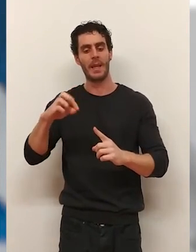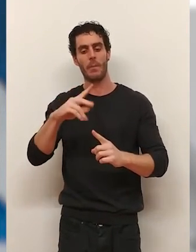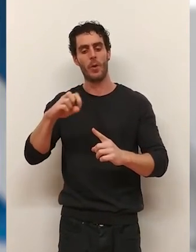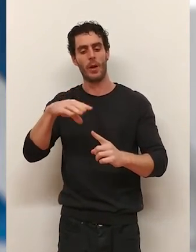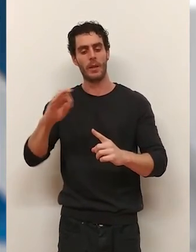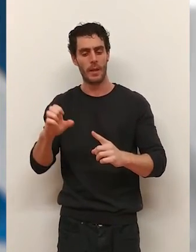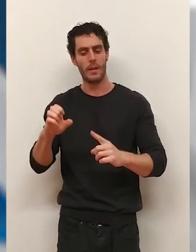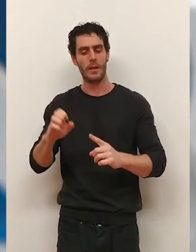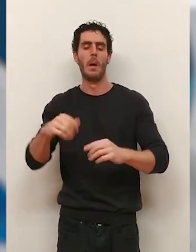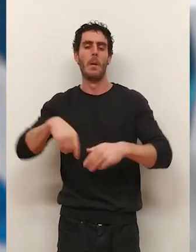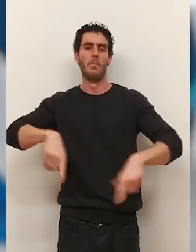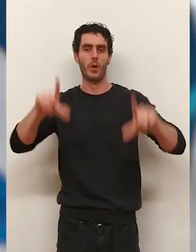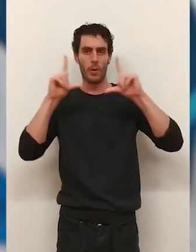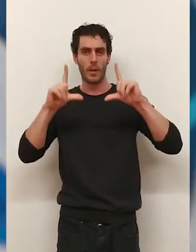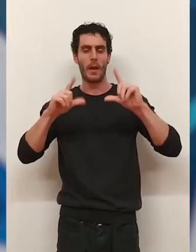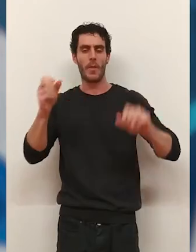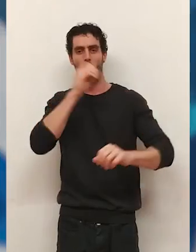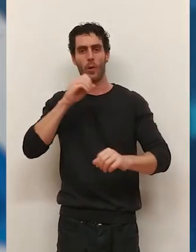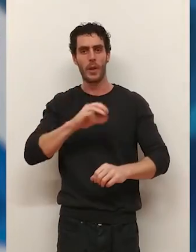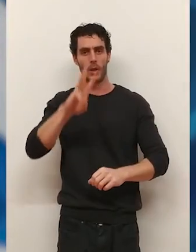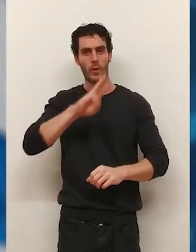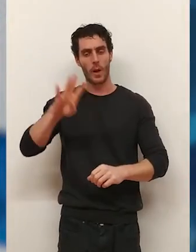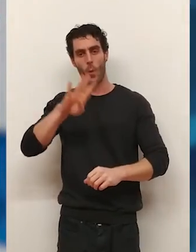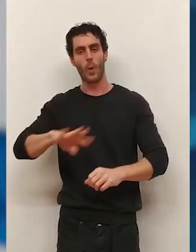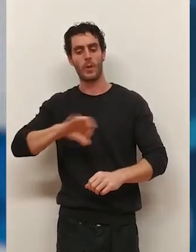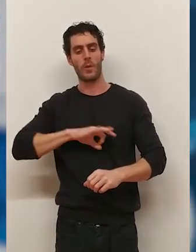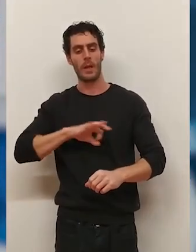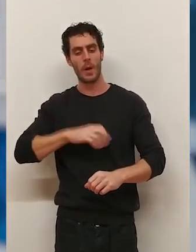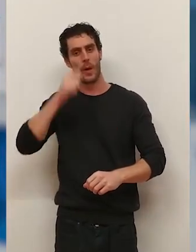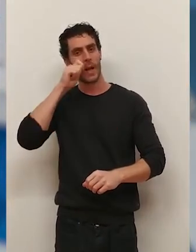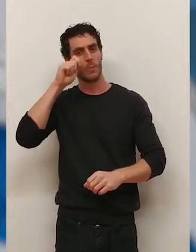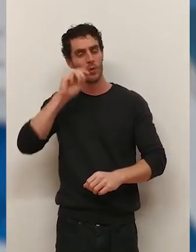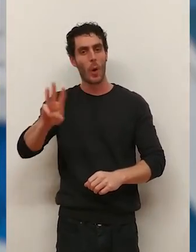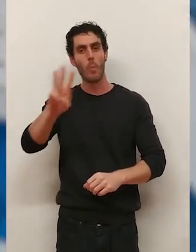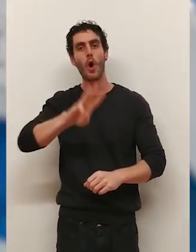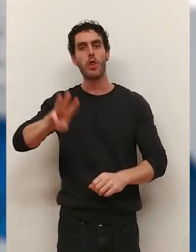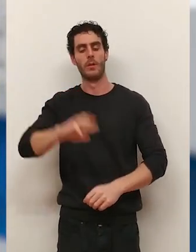serán los protagonistas de los conciertos programados los días 3 y 4 de enero en el Museo Burt.